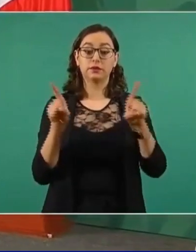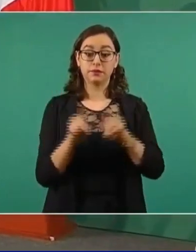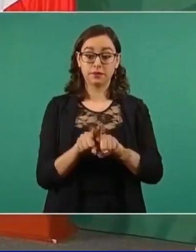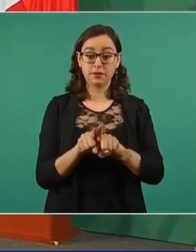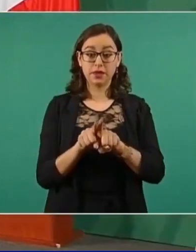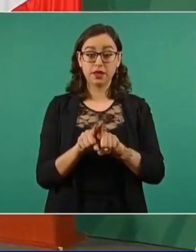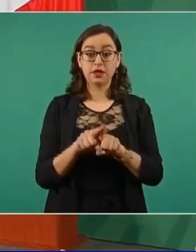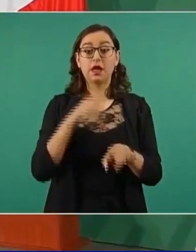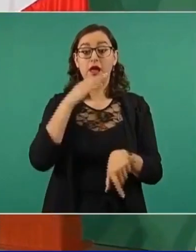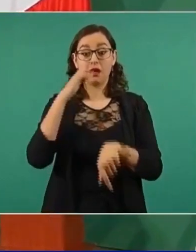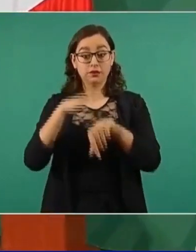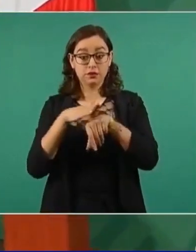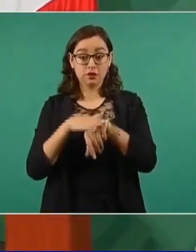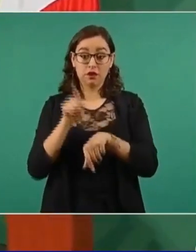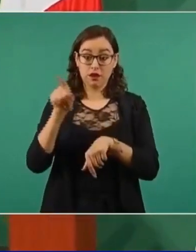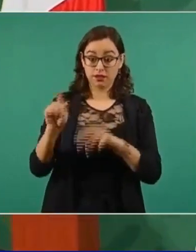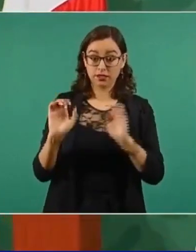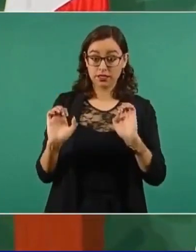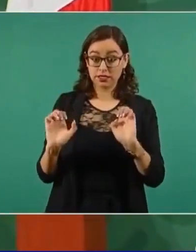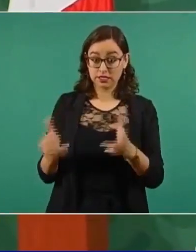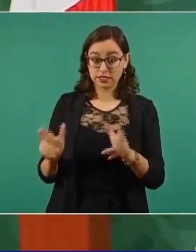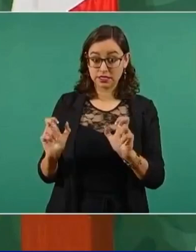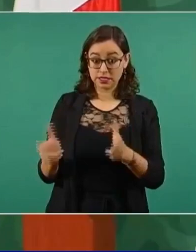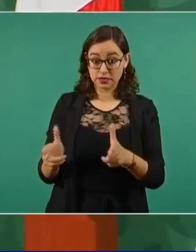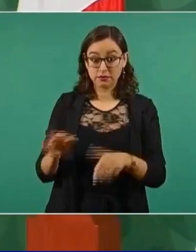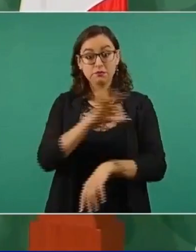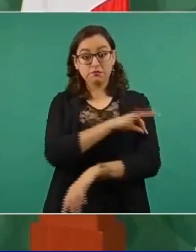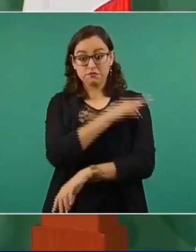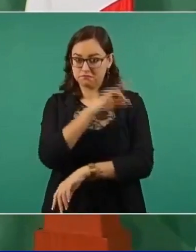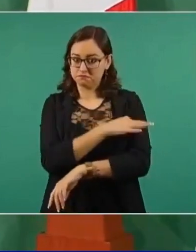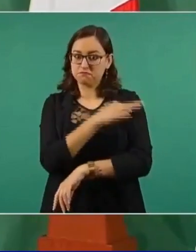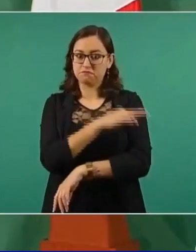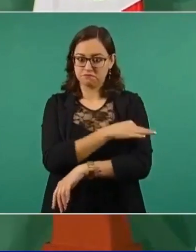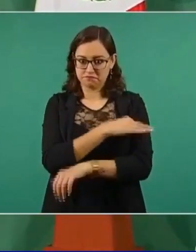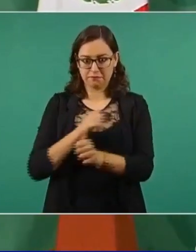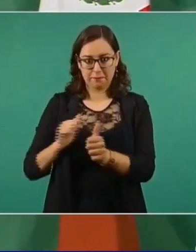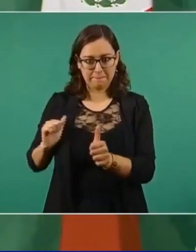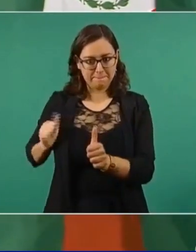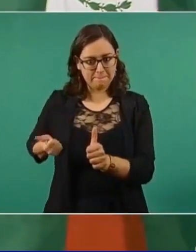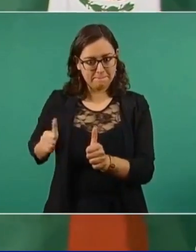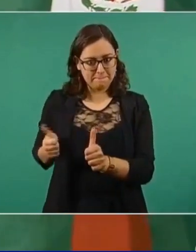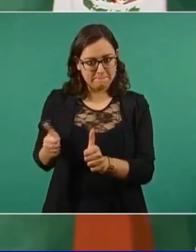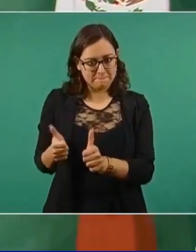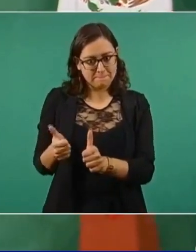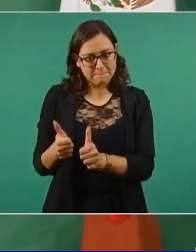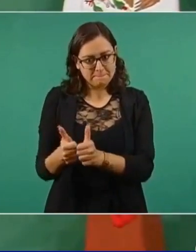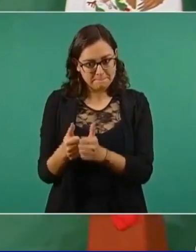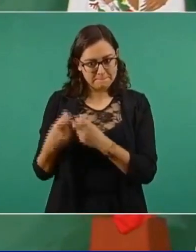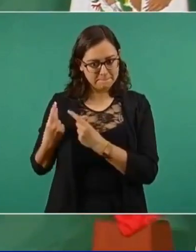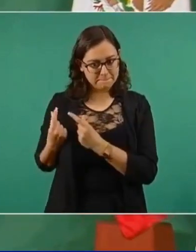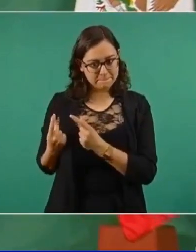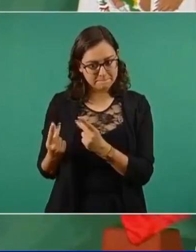en Chiapas, que se había quedado rezagado